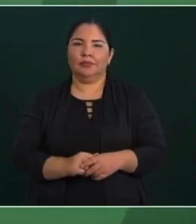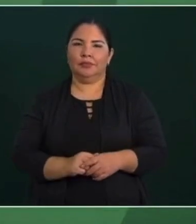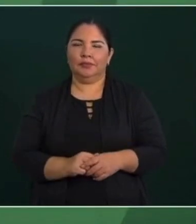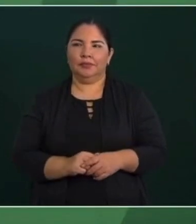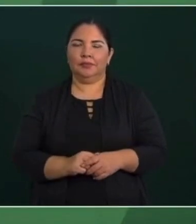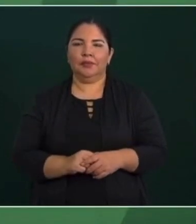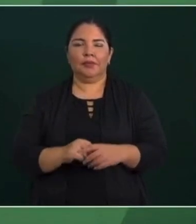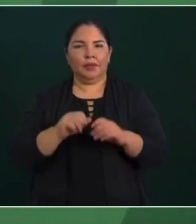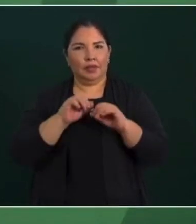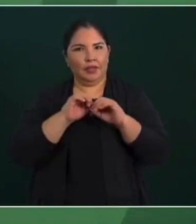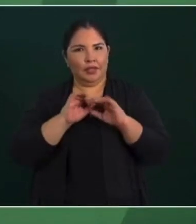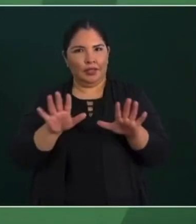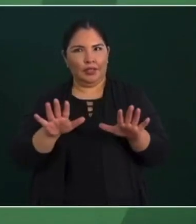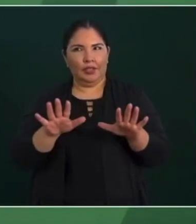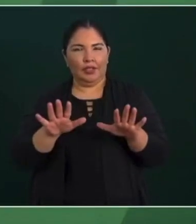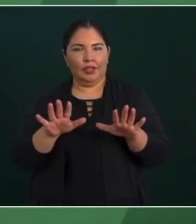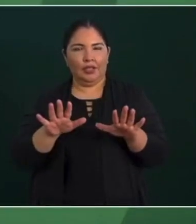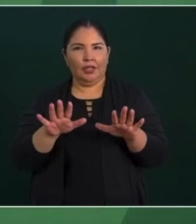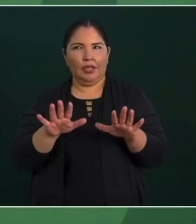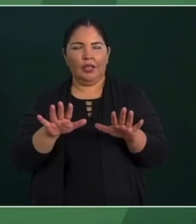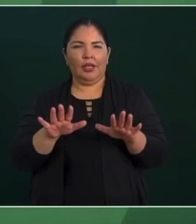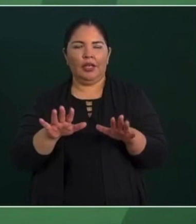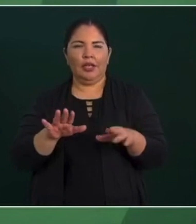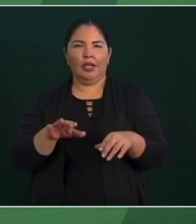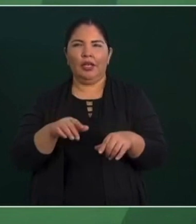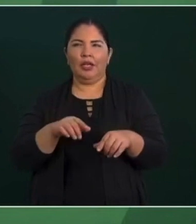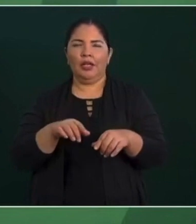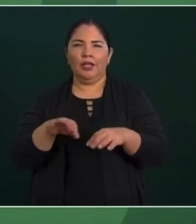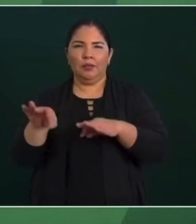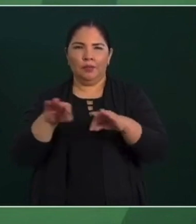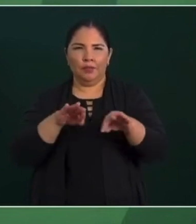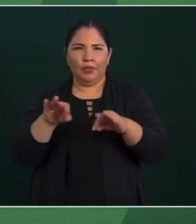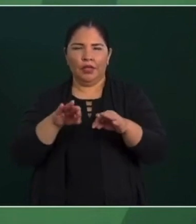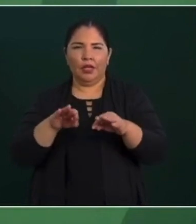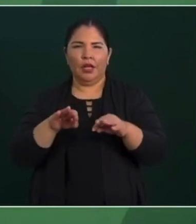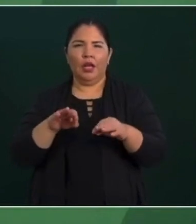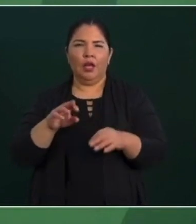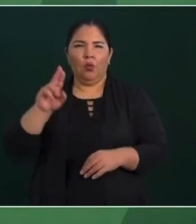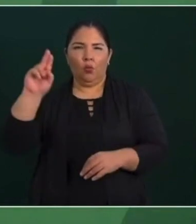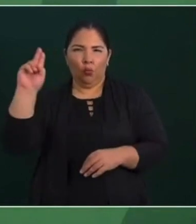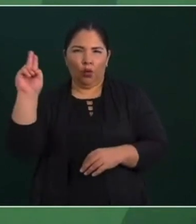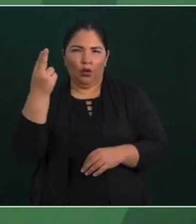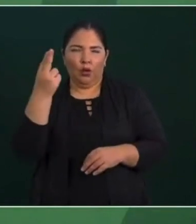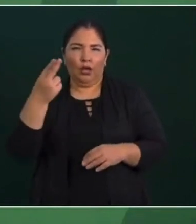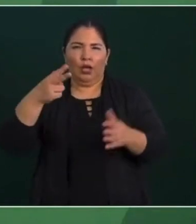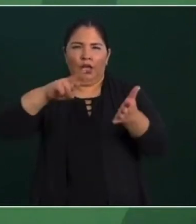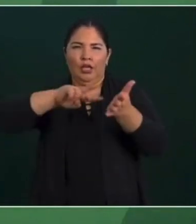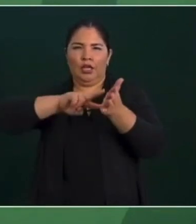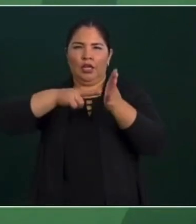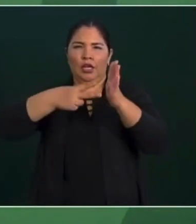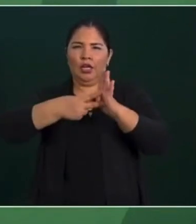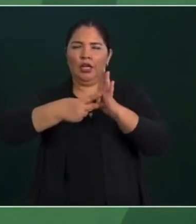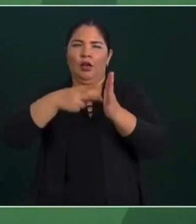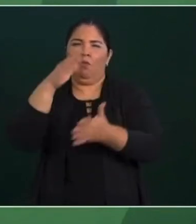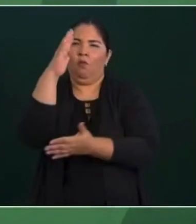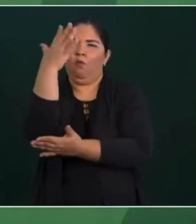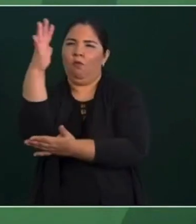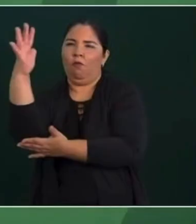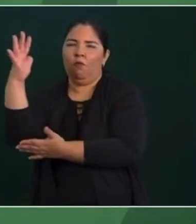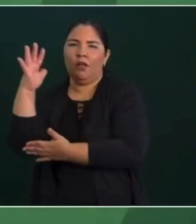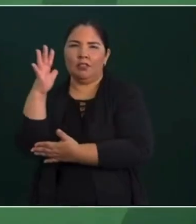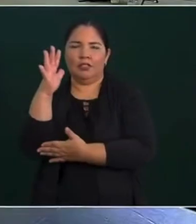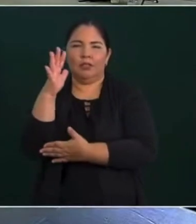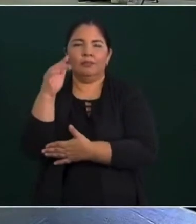Ya está, les decía, funcionando la universidad con la carrera de Ingeniería Forestal en